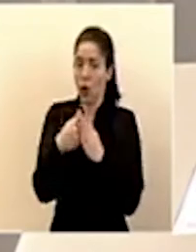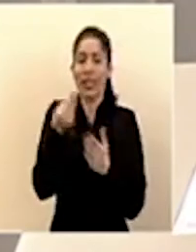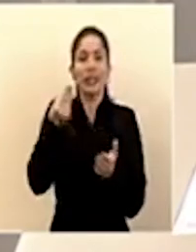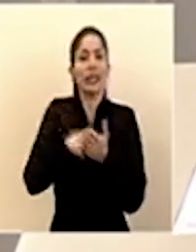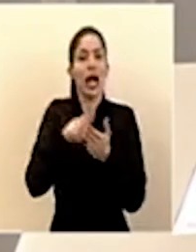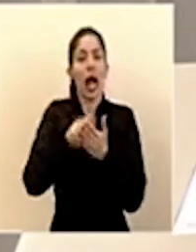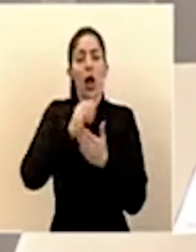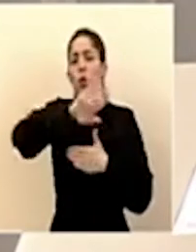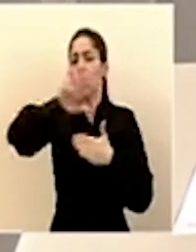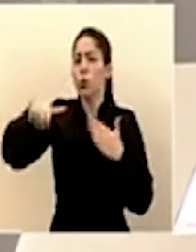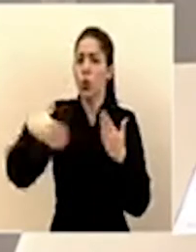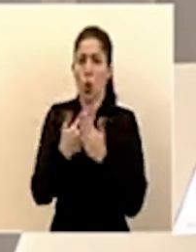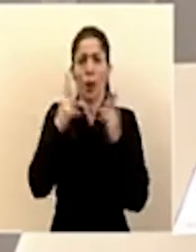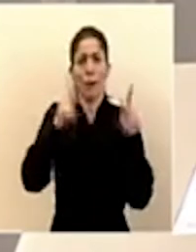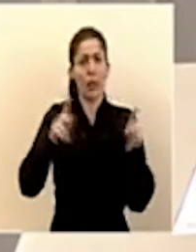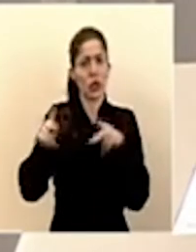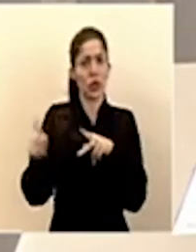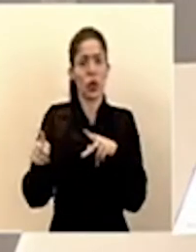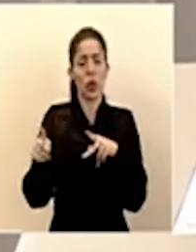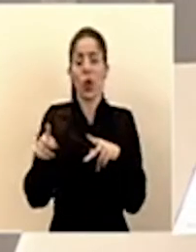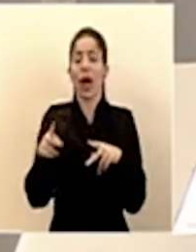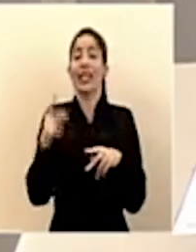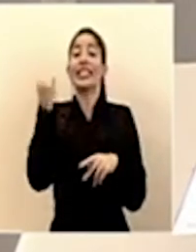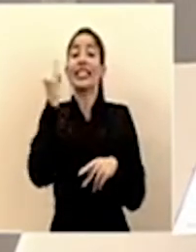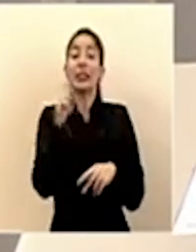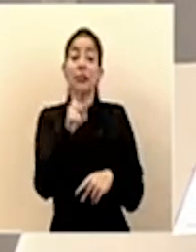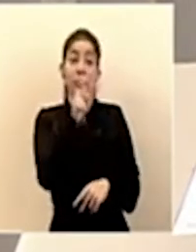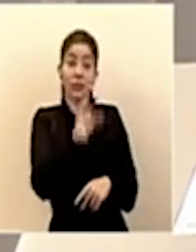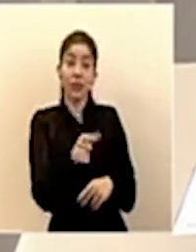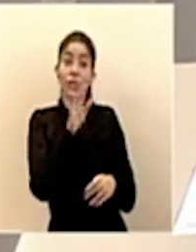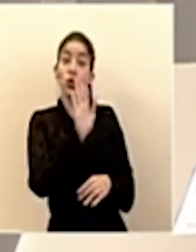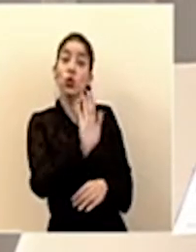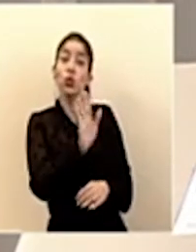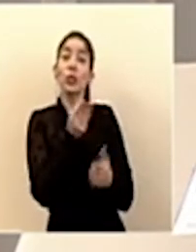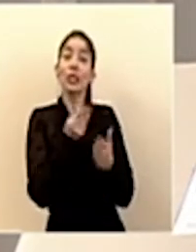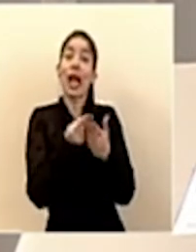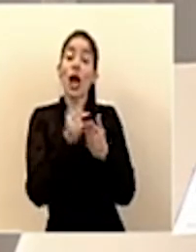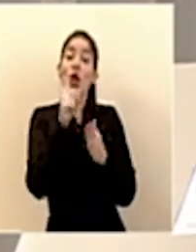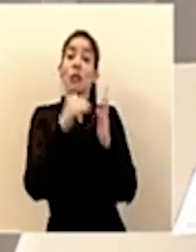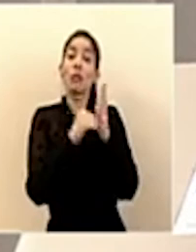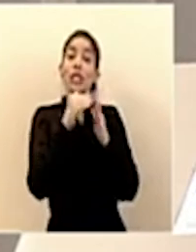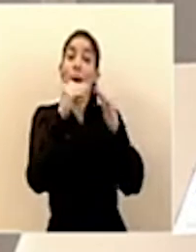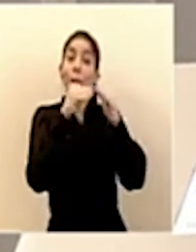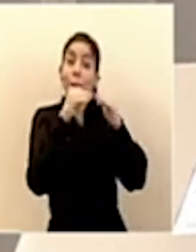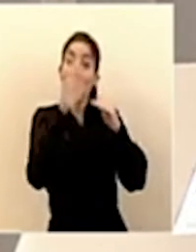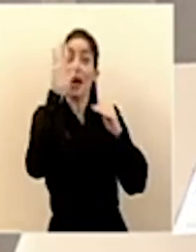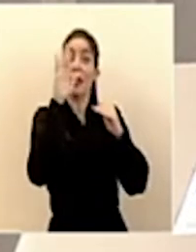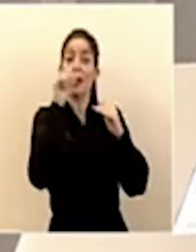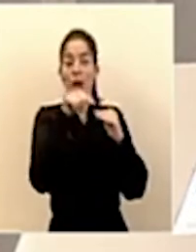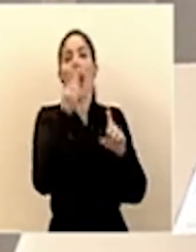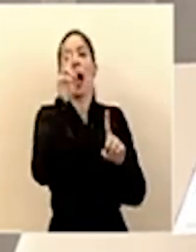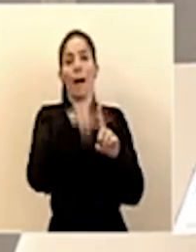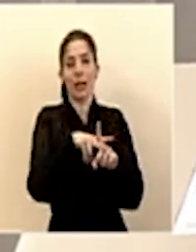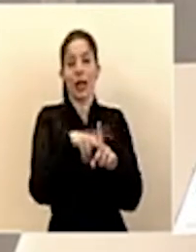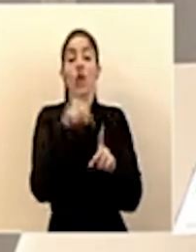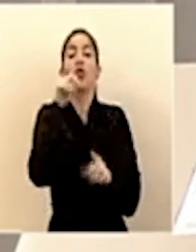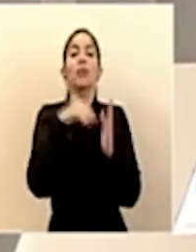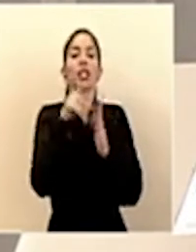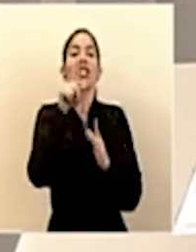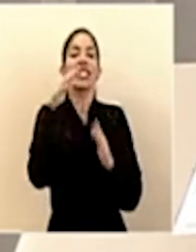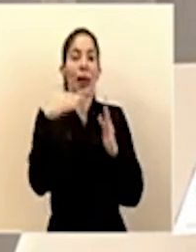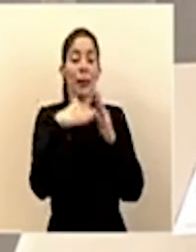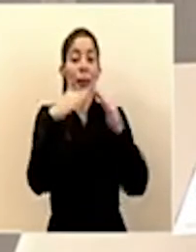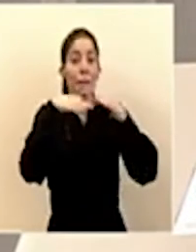que sean superiores a un millón. Ahora, hay que decir, a un millón cien mil,